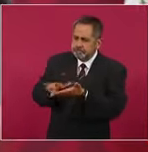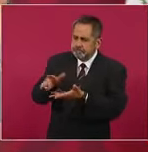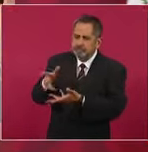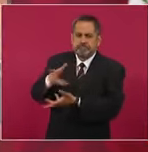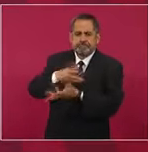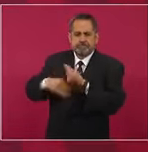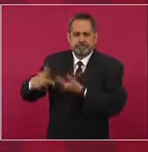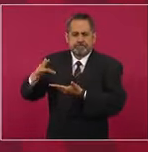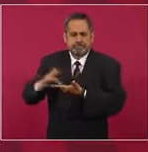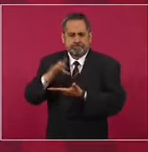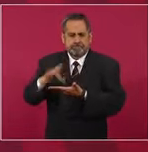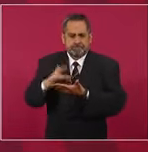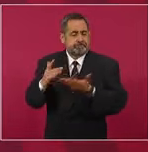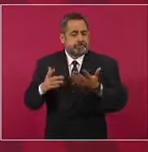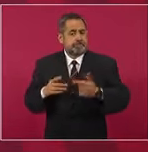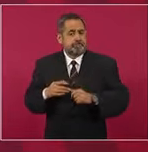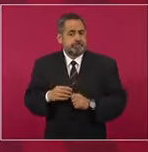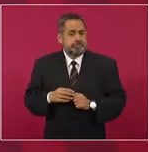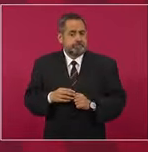más piensen.